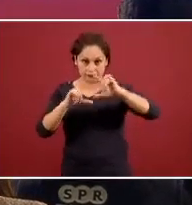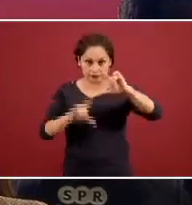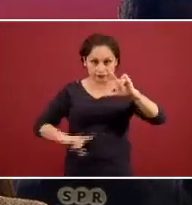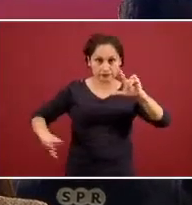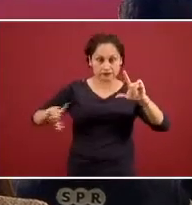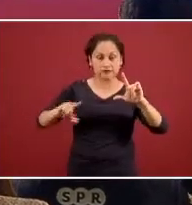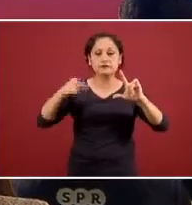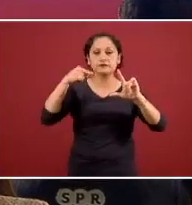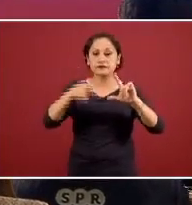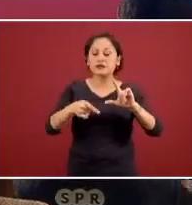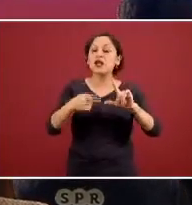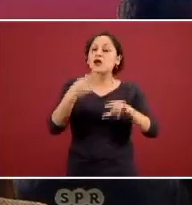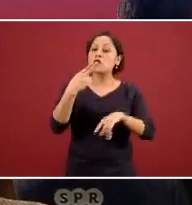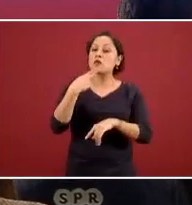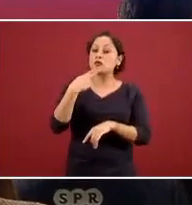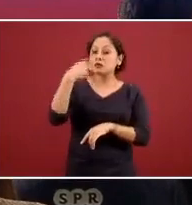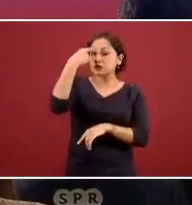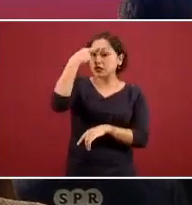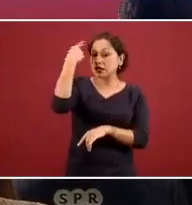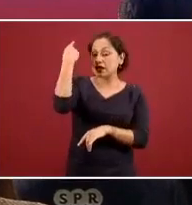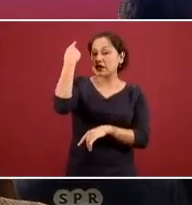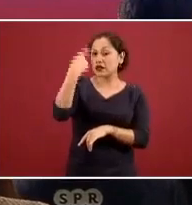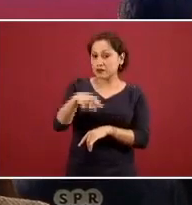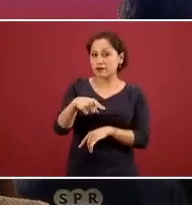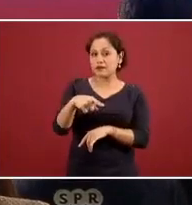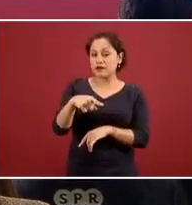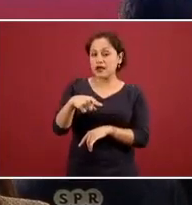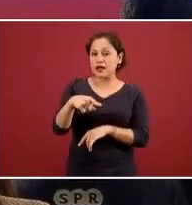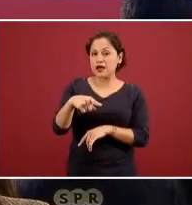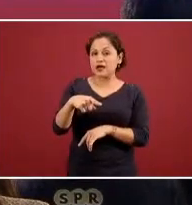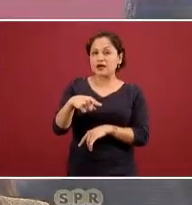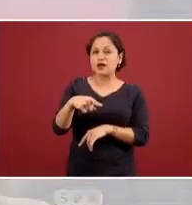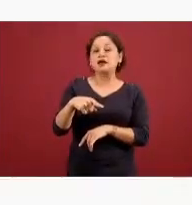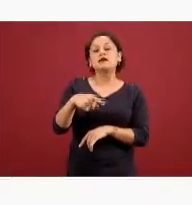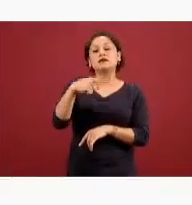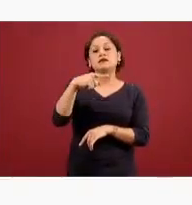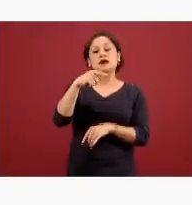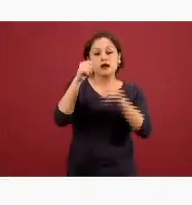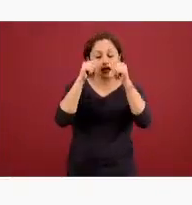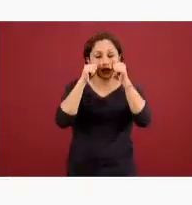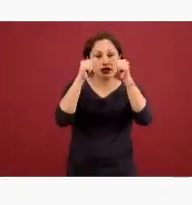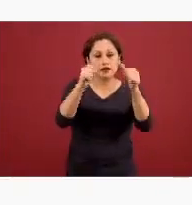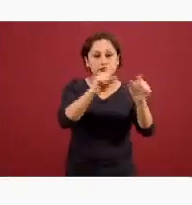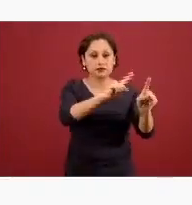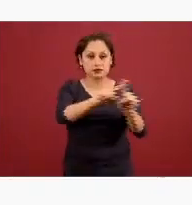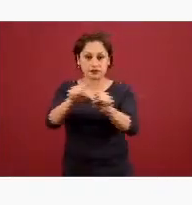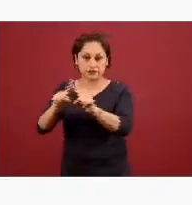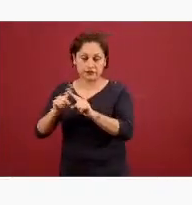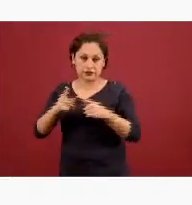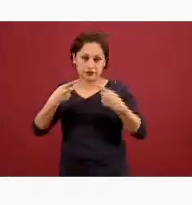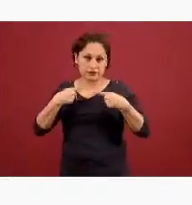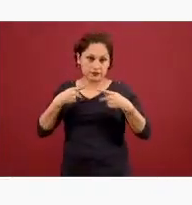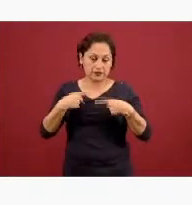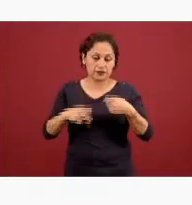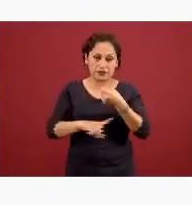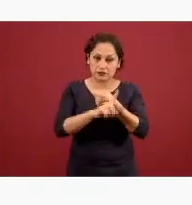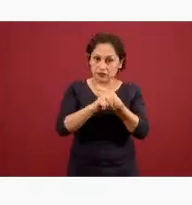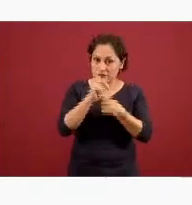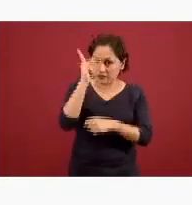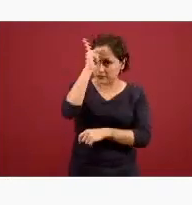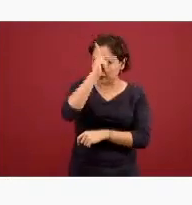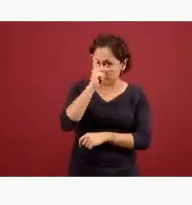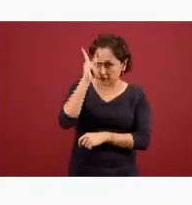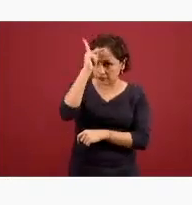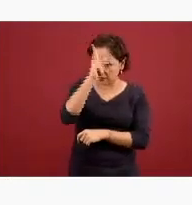que existen a cargo de la Secretaría de Salud para la atención de salud mental y de